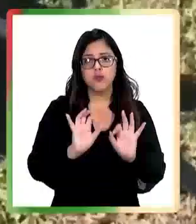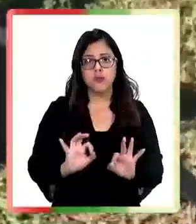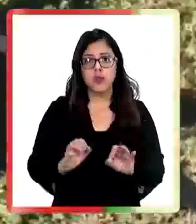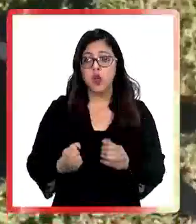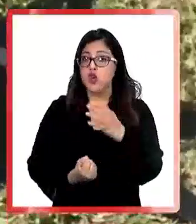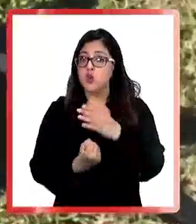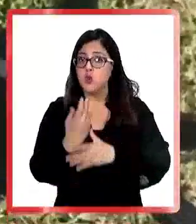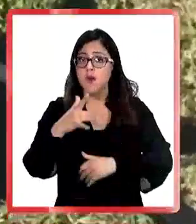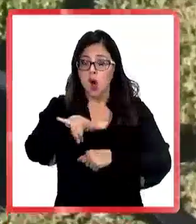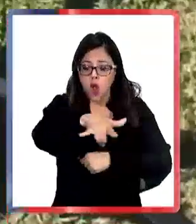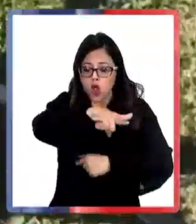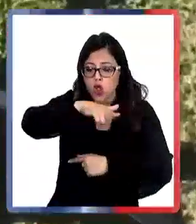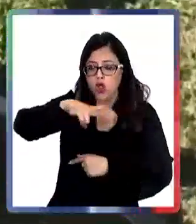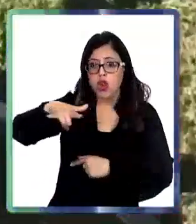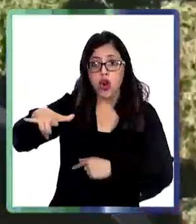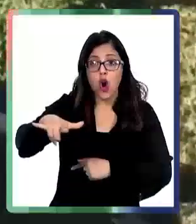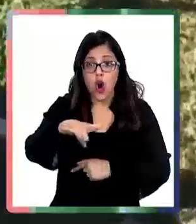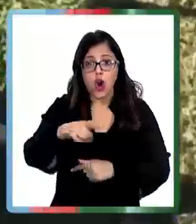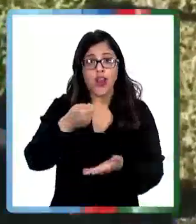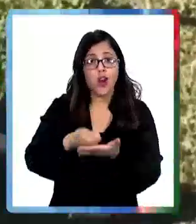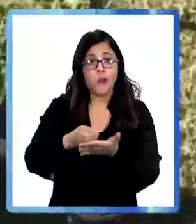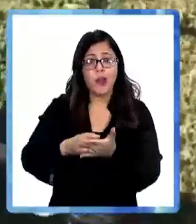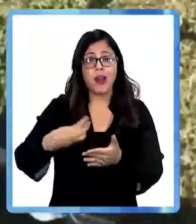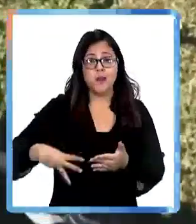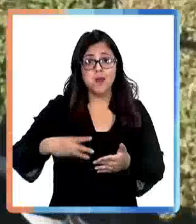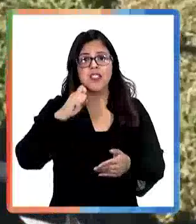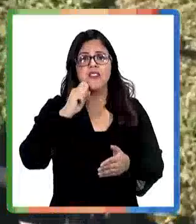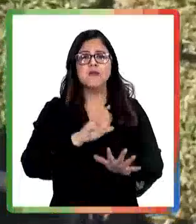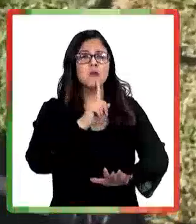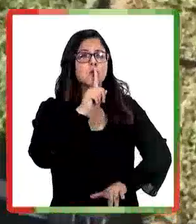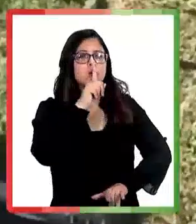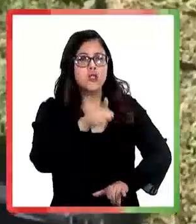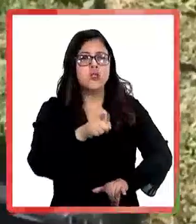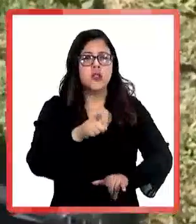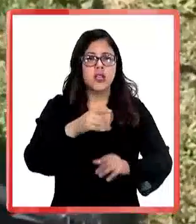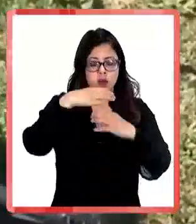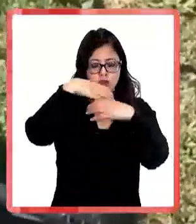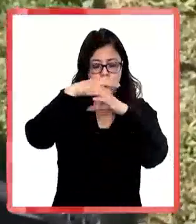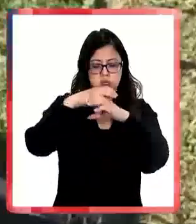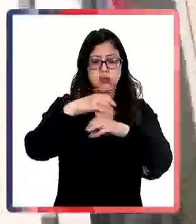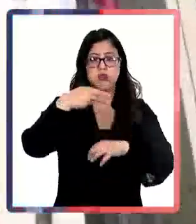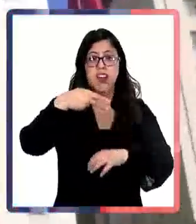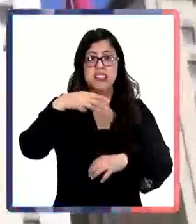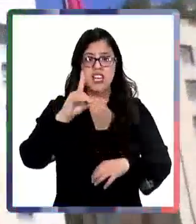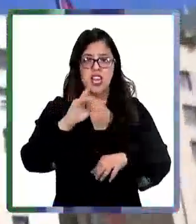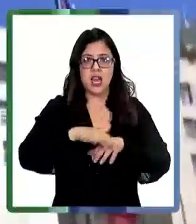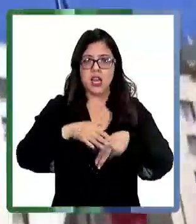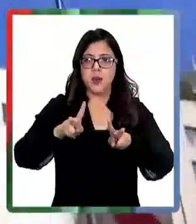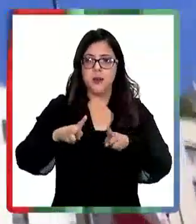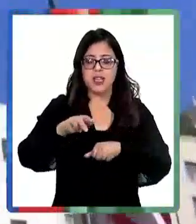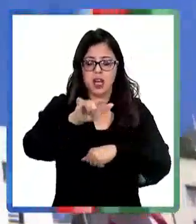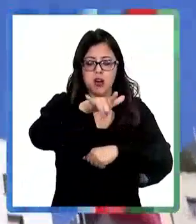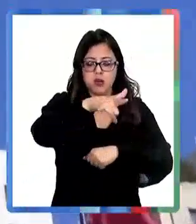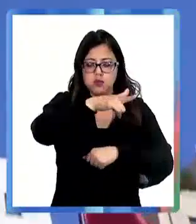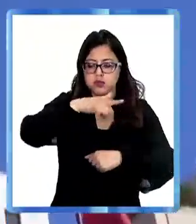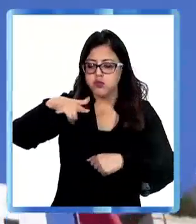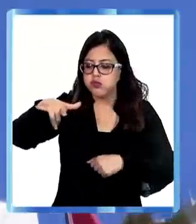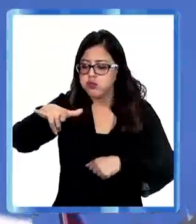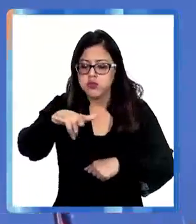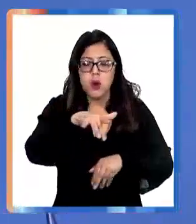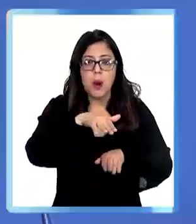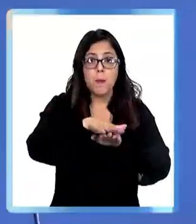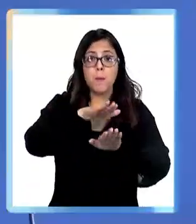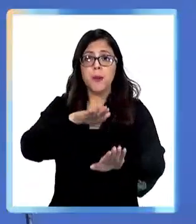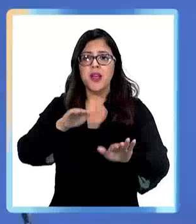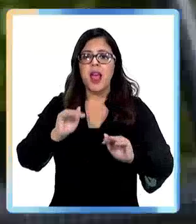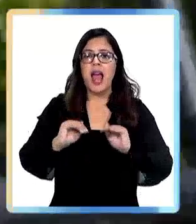nuevos drones que adquirirá la municipalidad de Puerto Montt son de alta gama con cámaras Full HD que permitirá patrullajes aéreos preventivos,